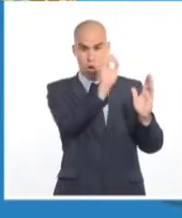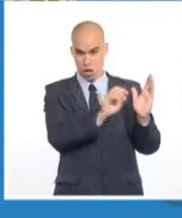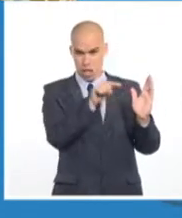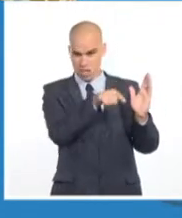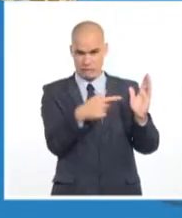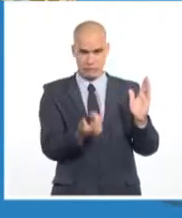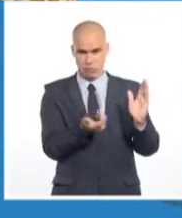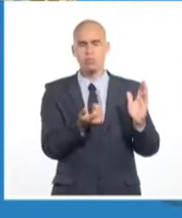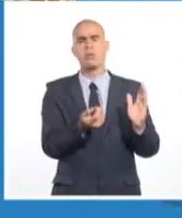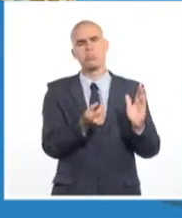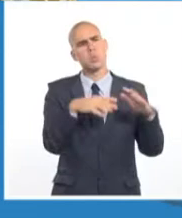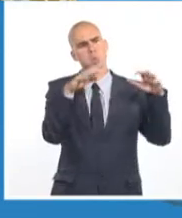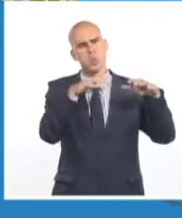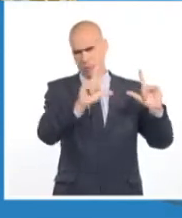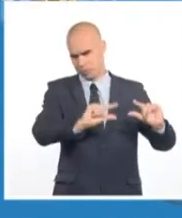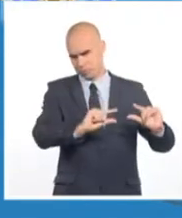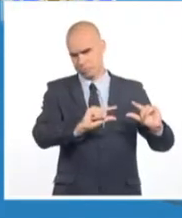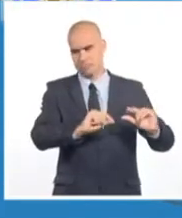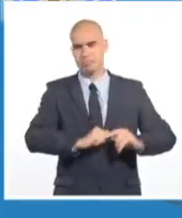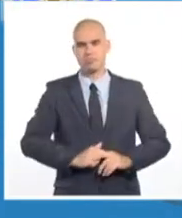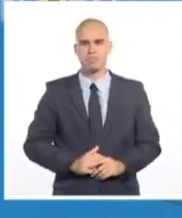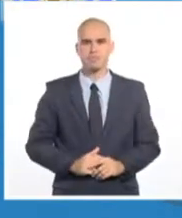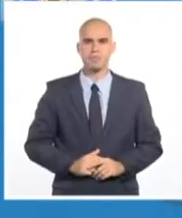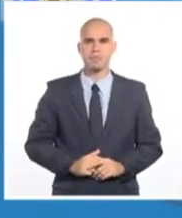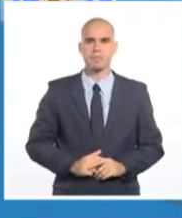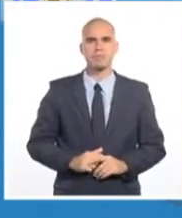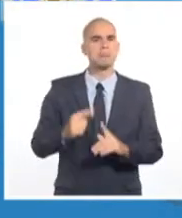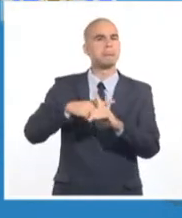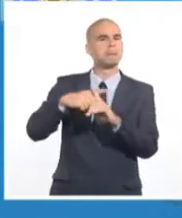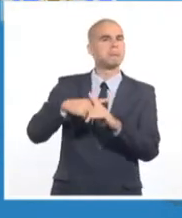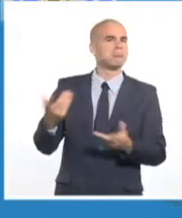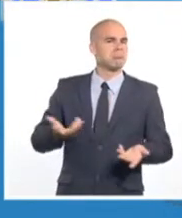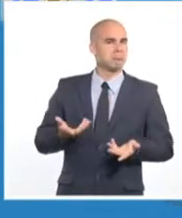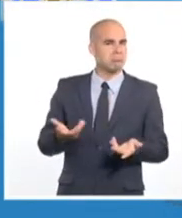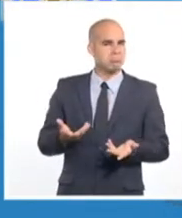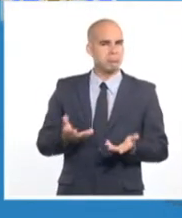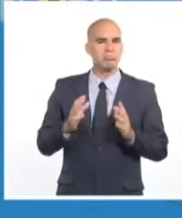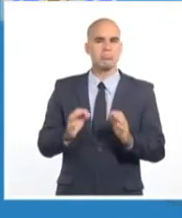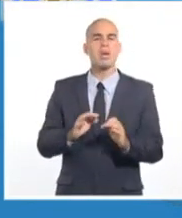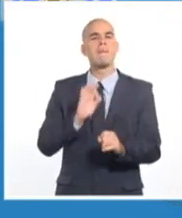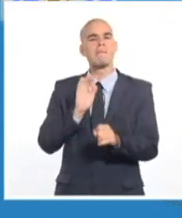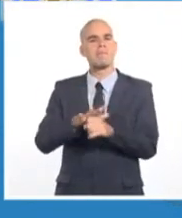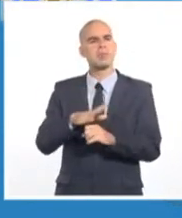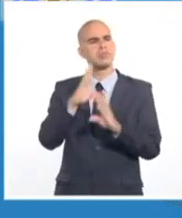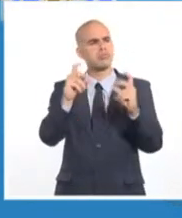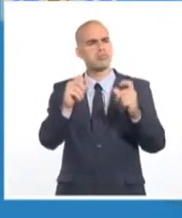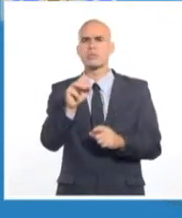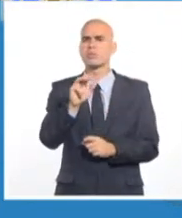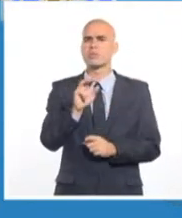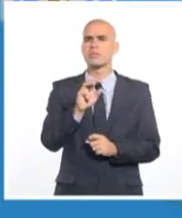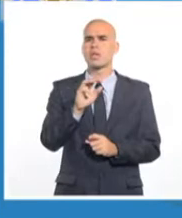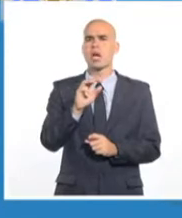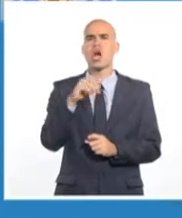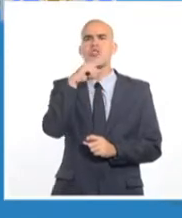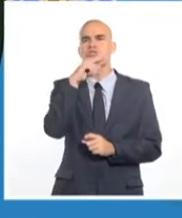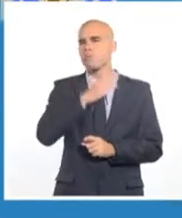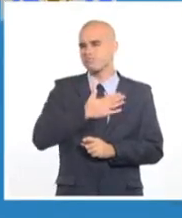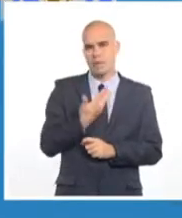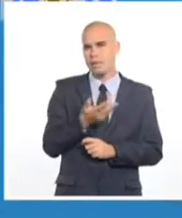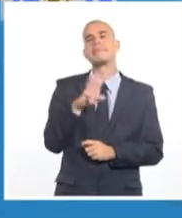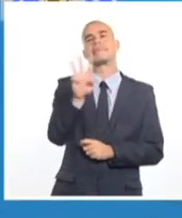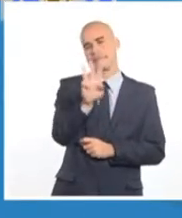la probabilidad de precipitación. Temperaturas máximas hoy con valores desde los 33 grados, algún valor de 32,